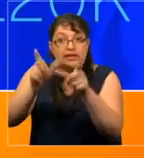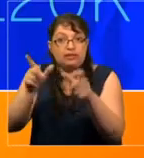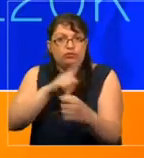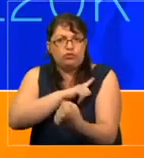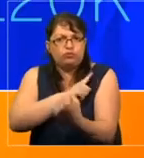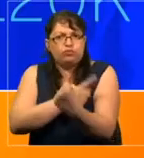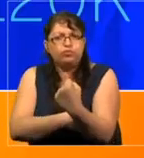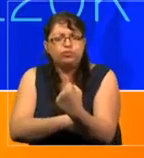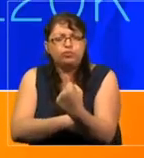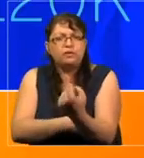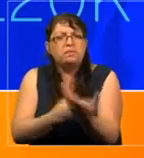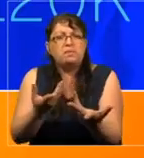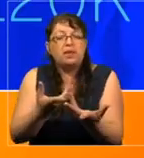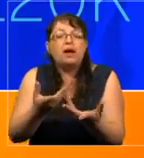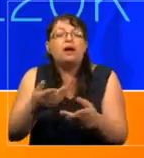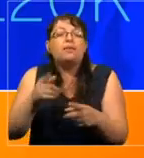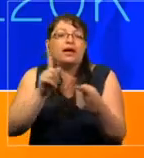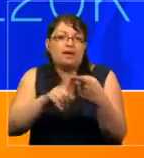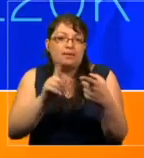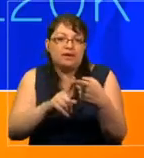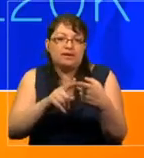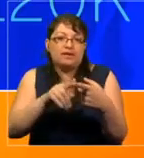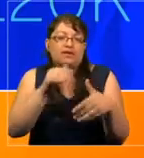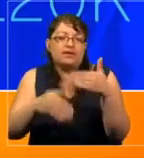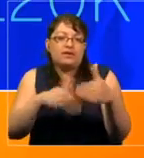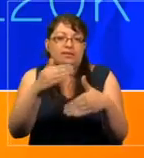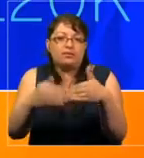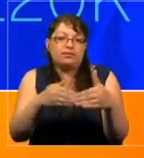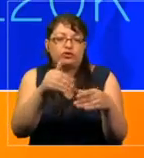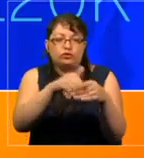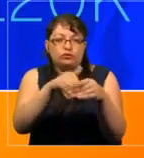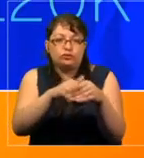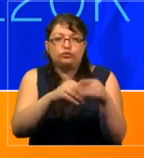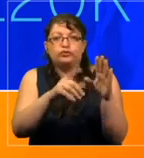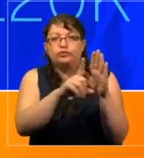del ciudadano para que participe en el proceso legislativo.